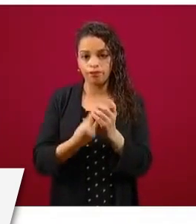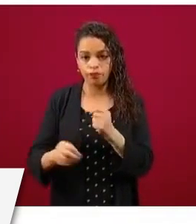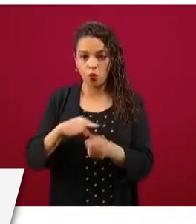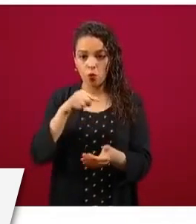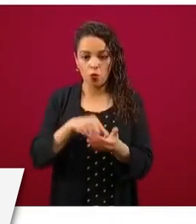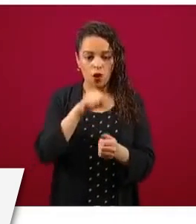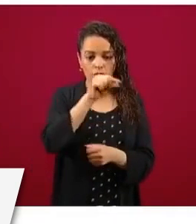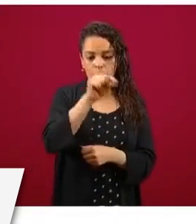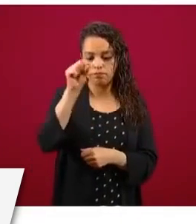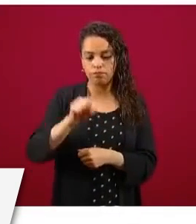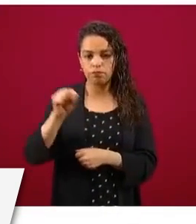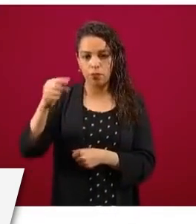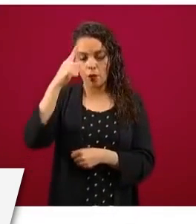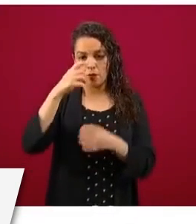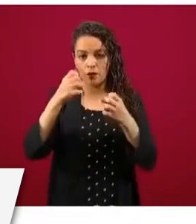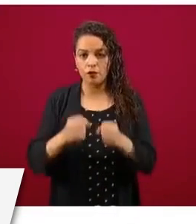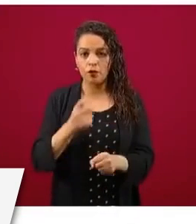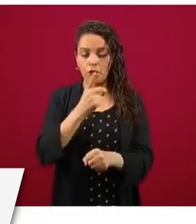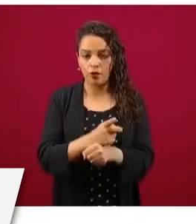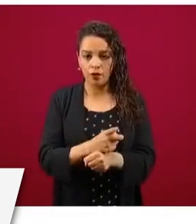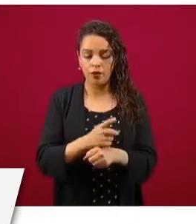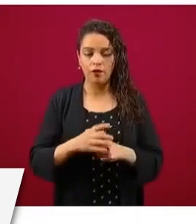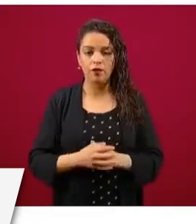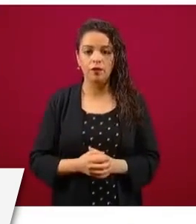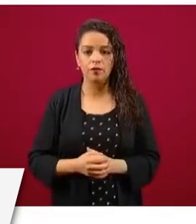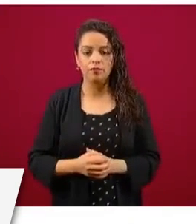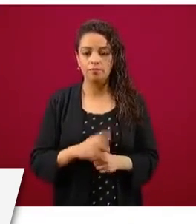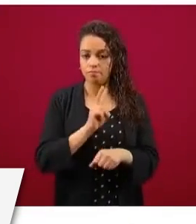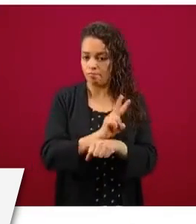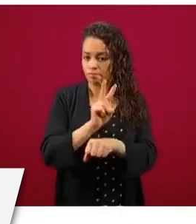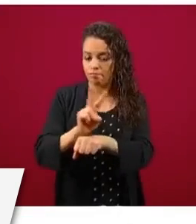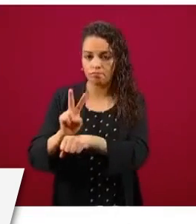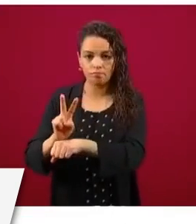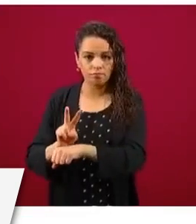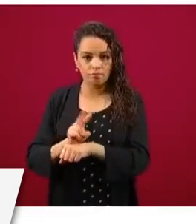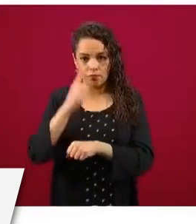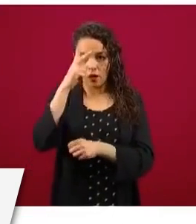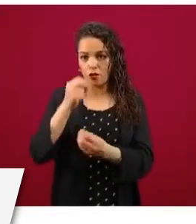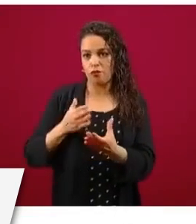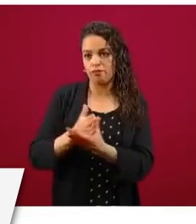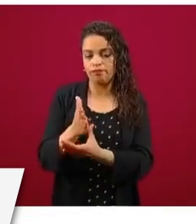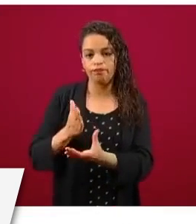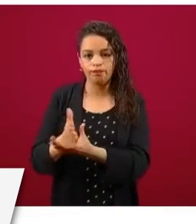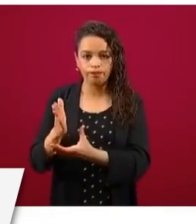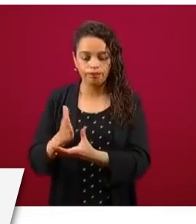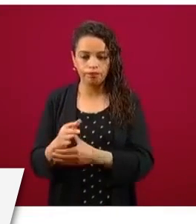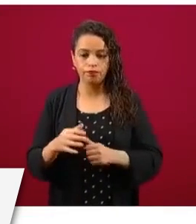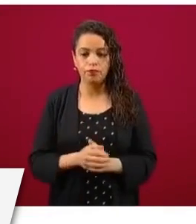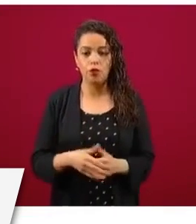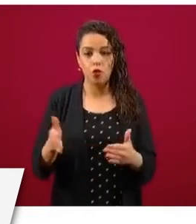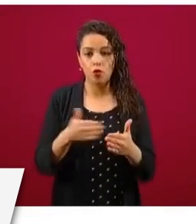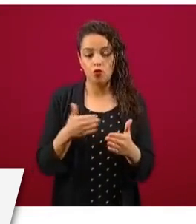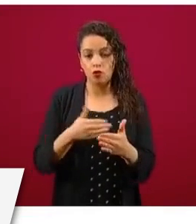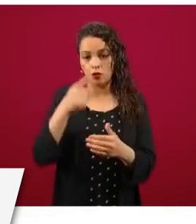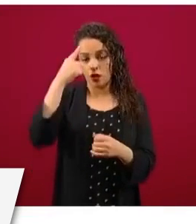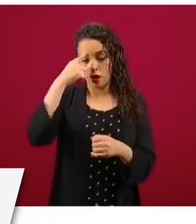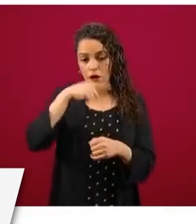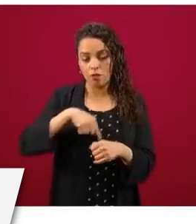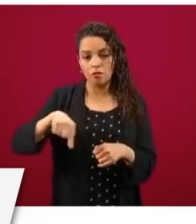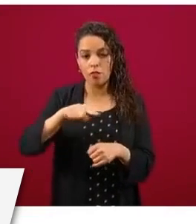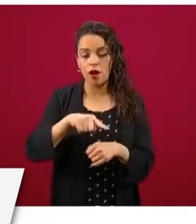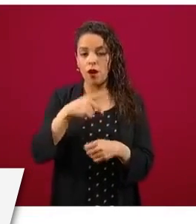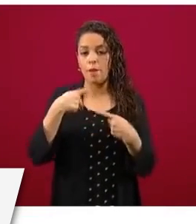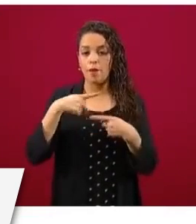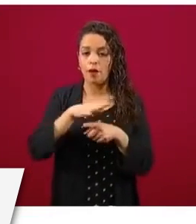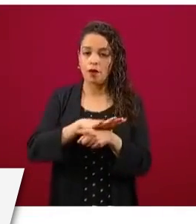de seguridad con equipos de inspección o intrusiva, las cocinas comunitarias y móviles que hemos establecido,